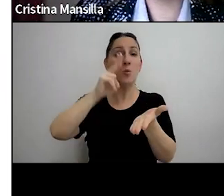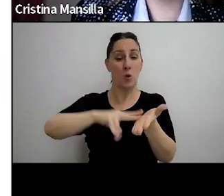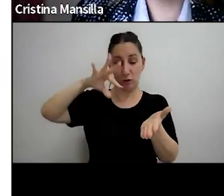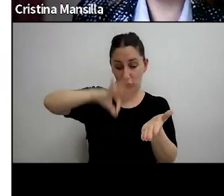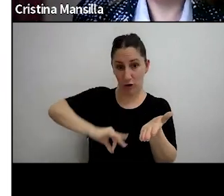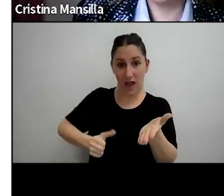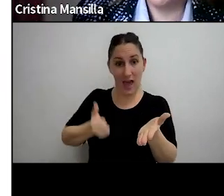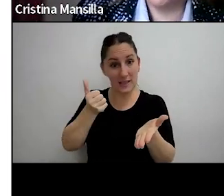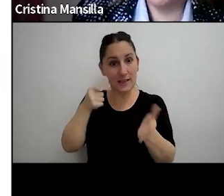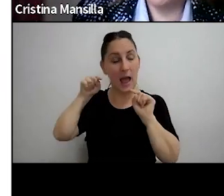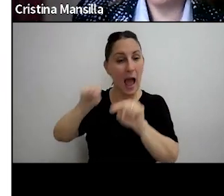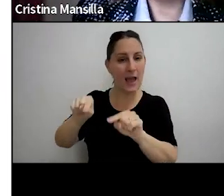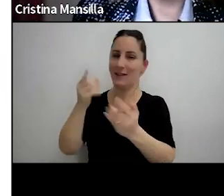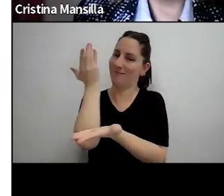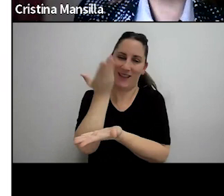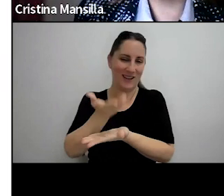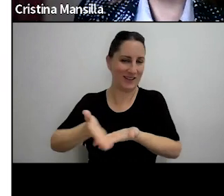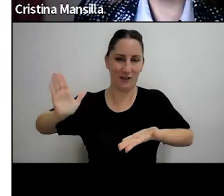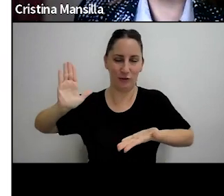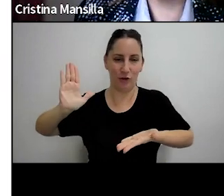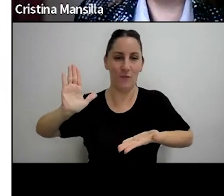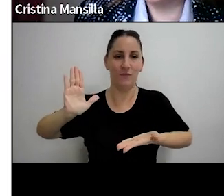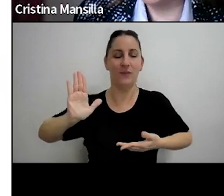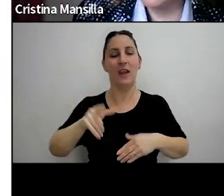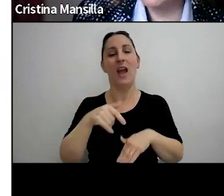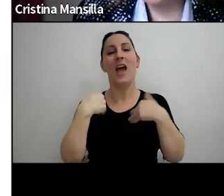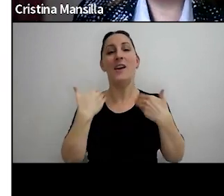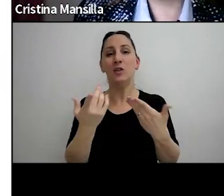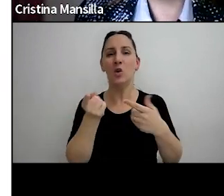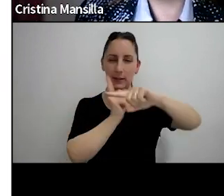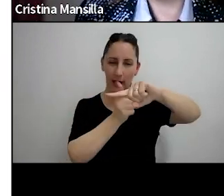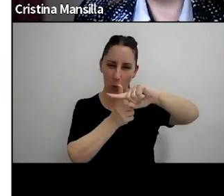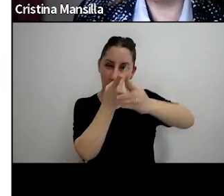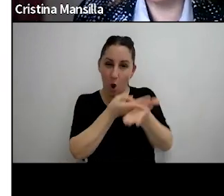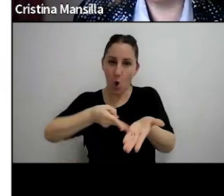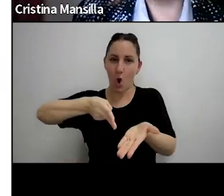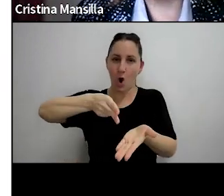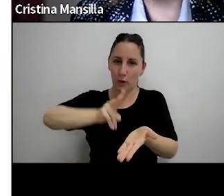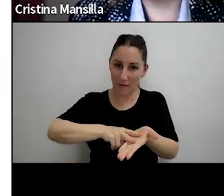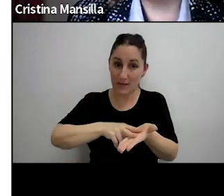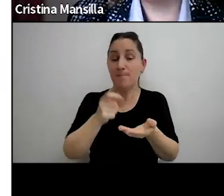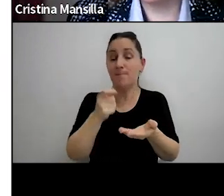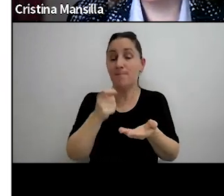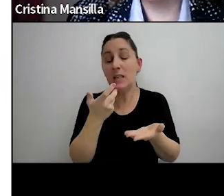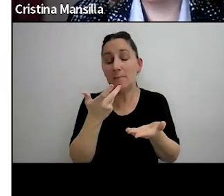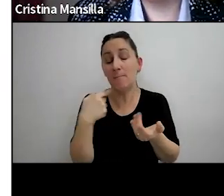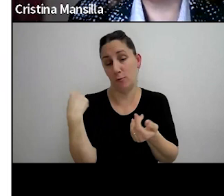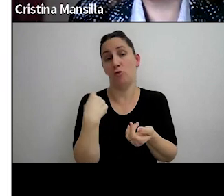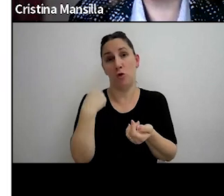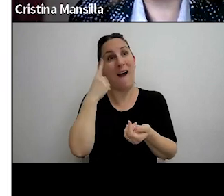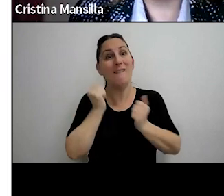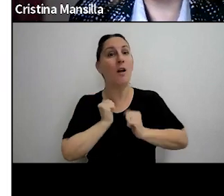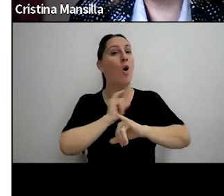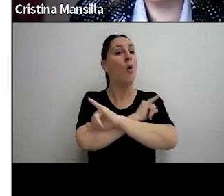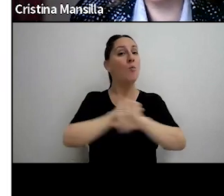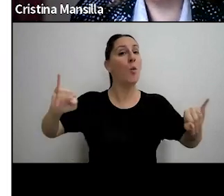se encontraría exento a lo que hay que recalcular si ha llegado y esto tenemos que esperar que se publica